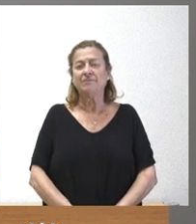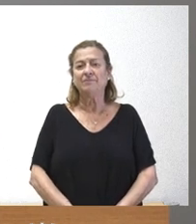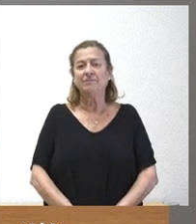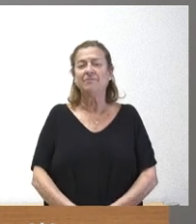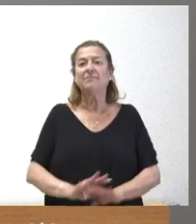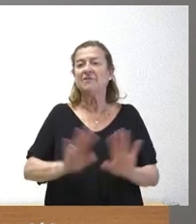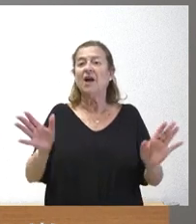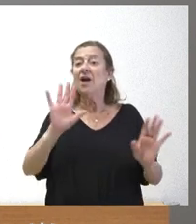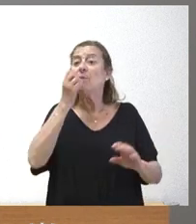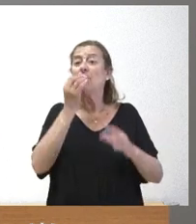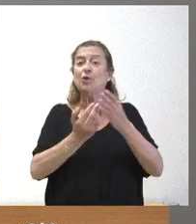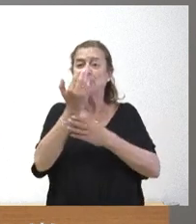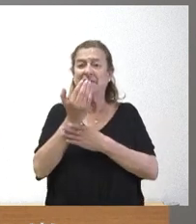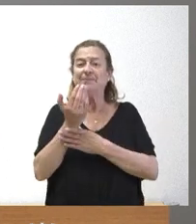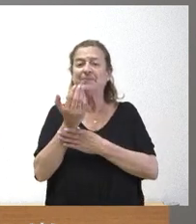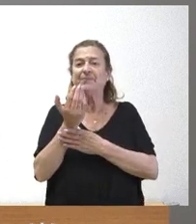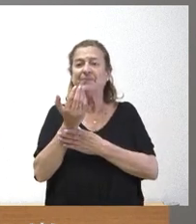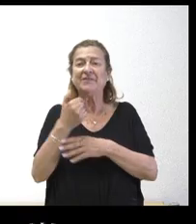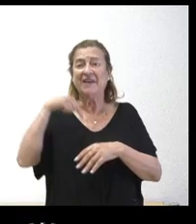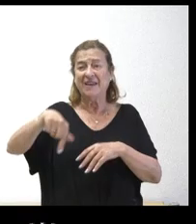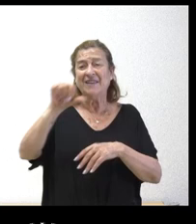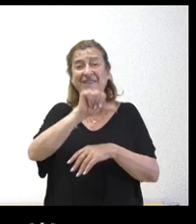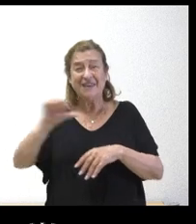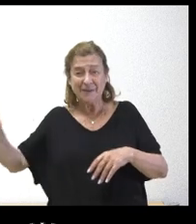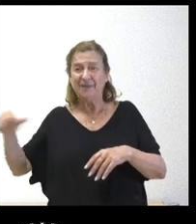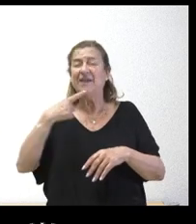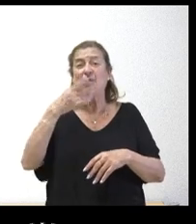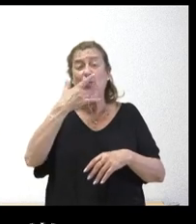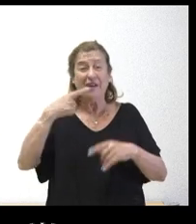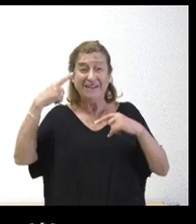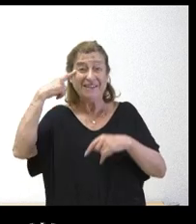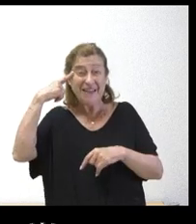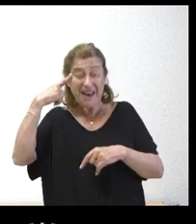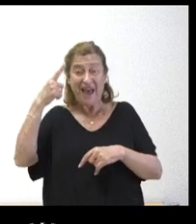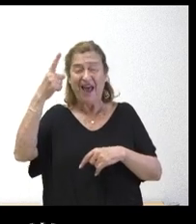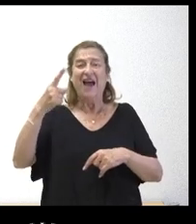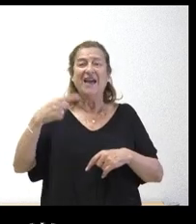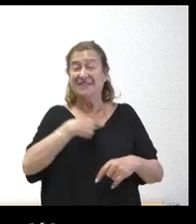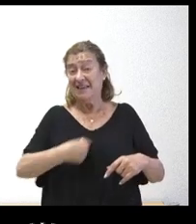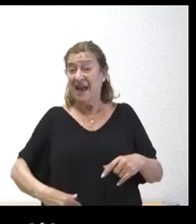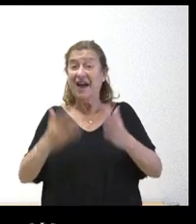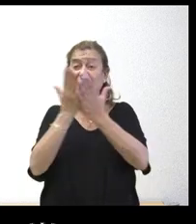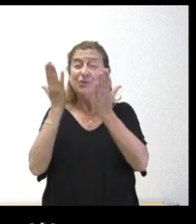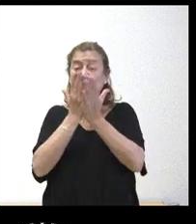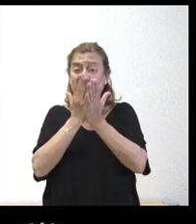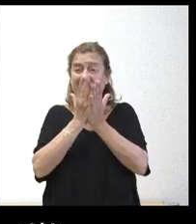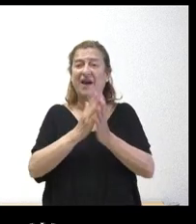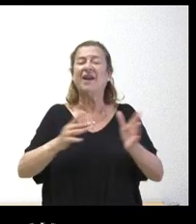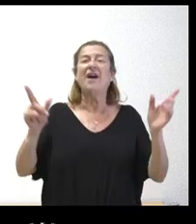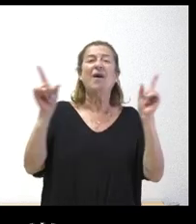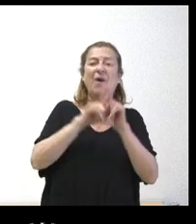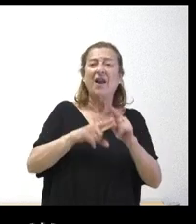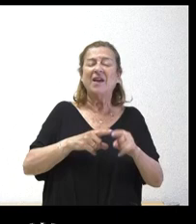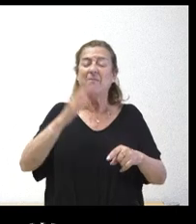Hola, buenos días. ¿Cómo es? Esta semana se ha conocido que China está estudiando o va a estudiar imponer aranceles al porcento europeo.